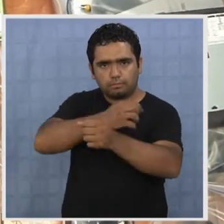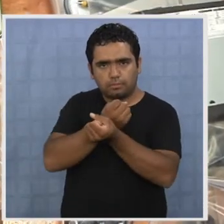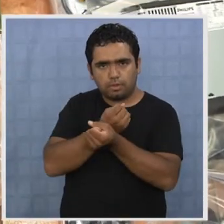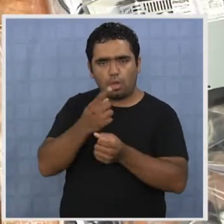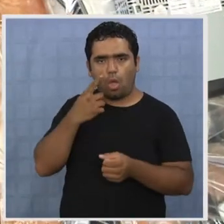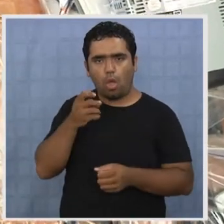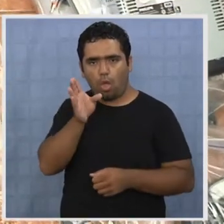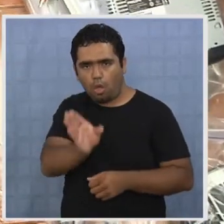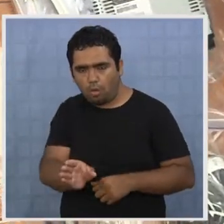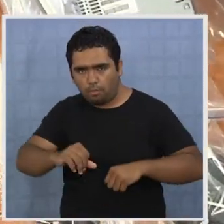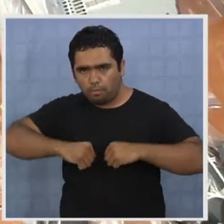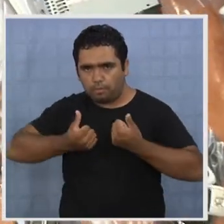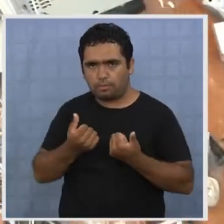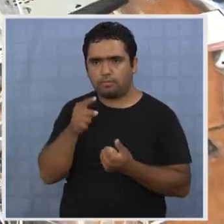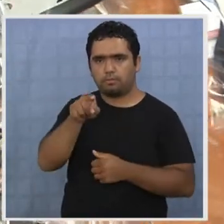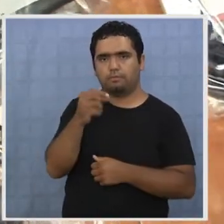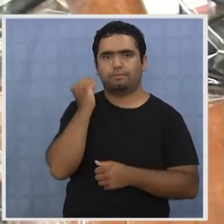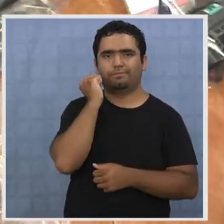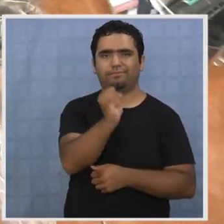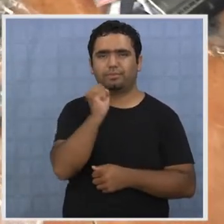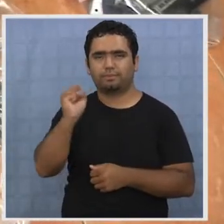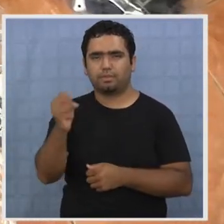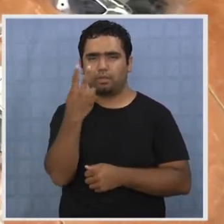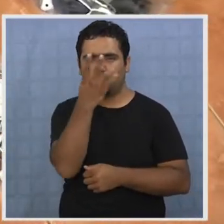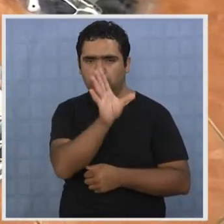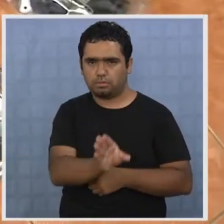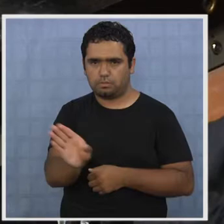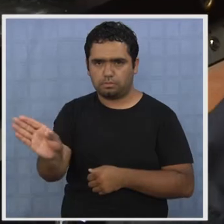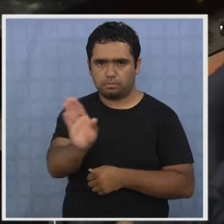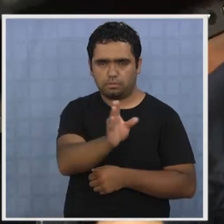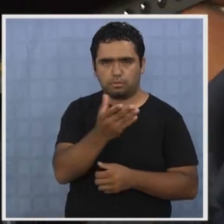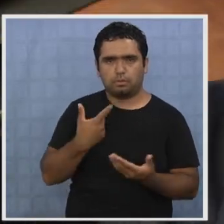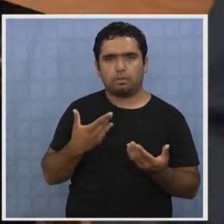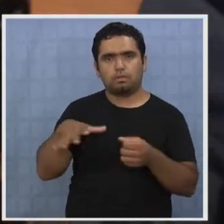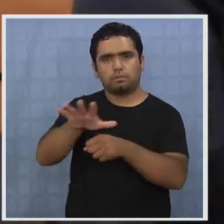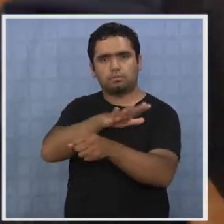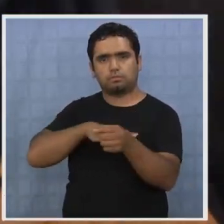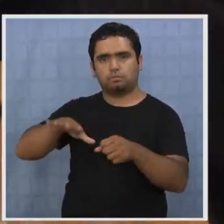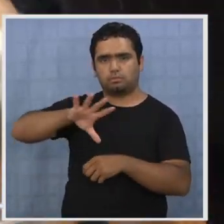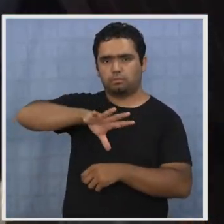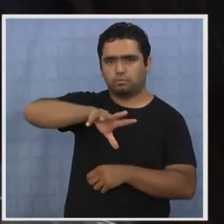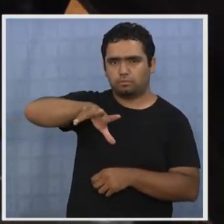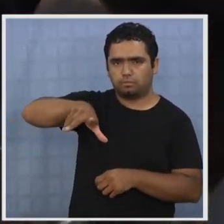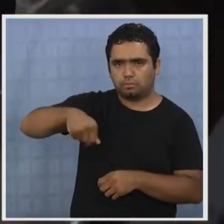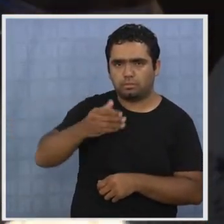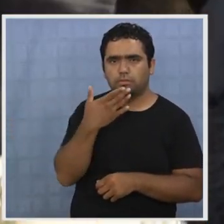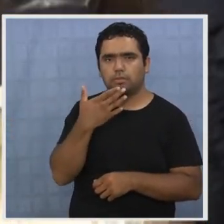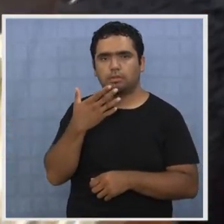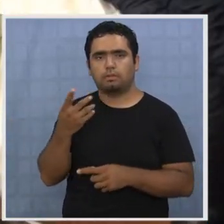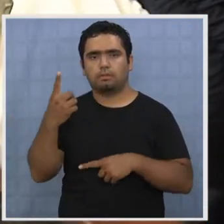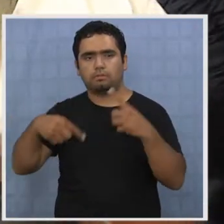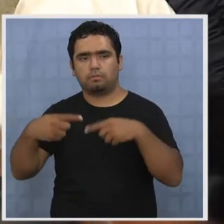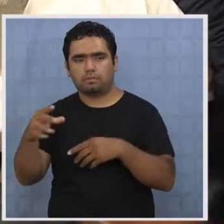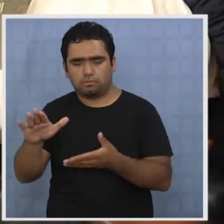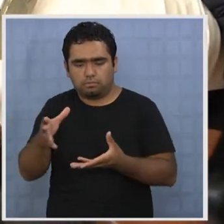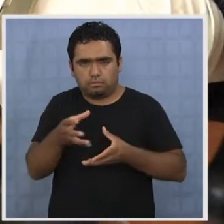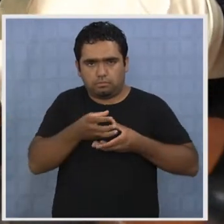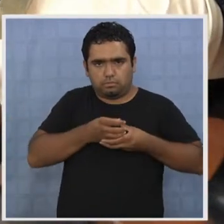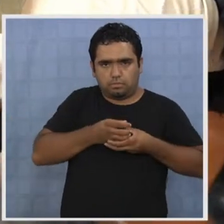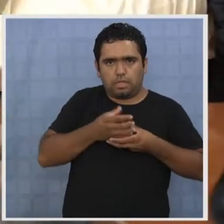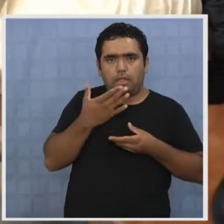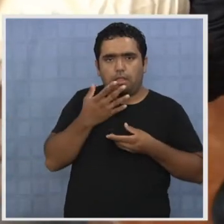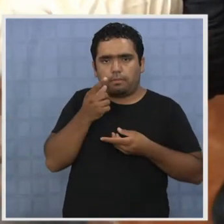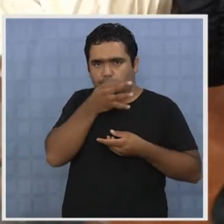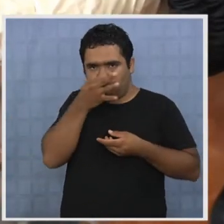ubicara al joven y presunto homicida. La detención de delincuentes involucrados en robos, acopio de especies o receptación y